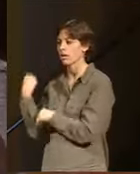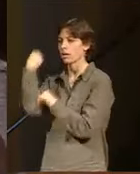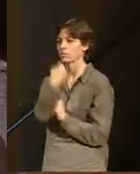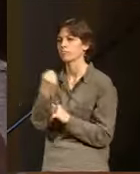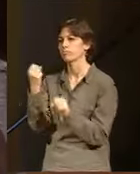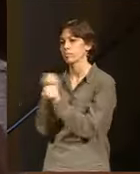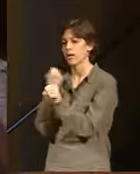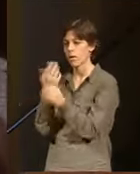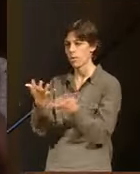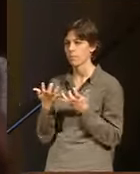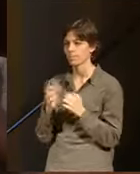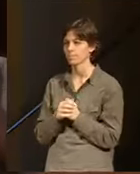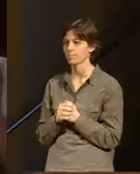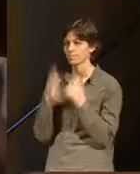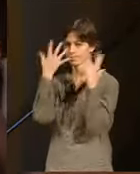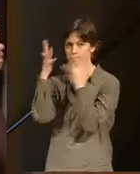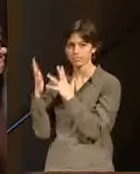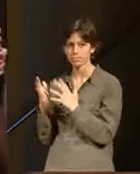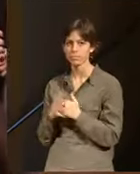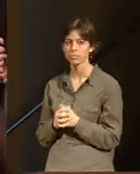puesto de trabajo. Qué bien, María.